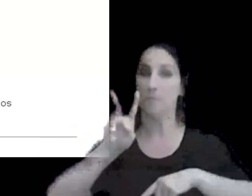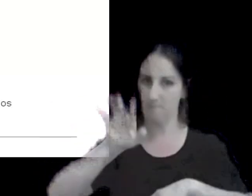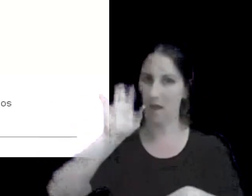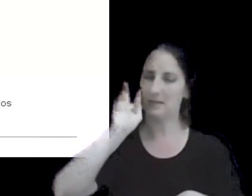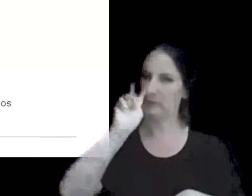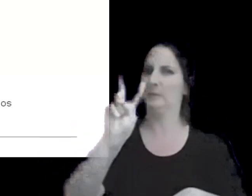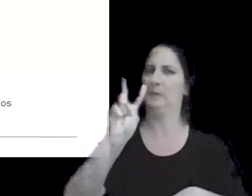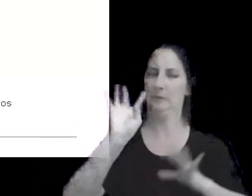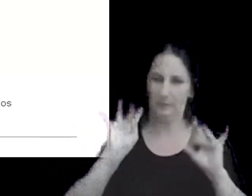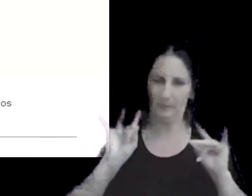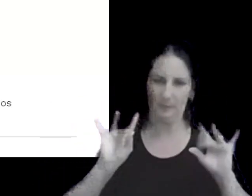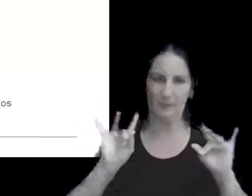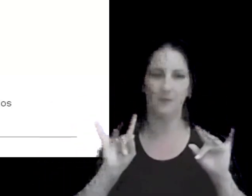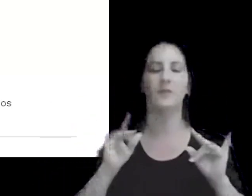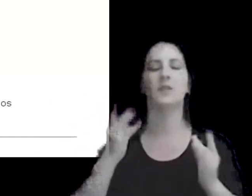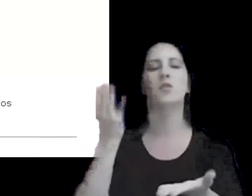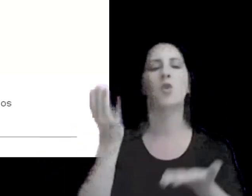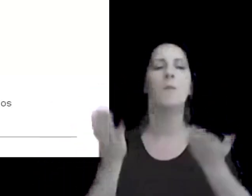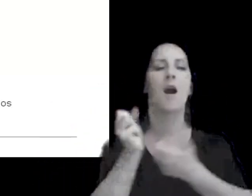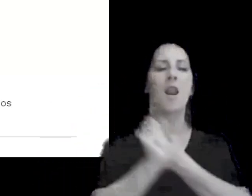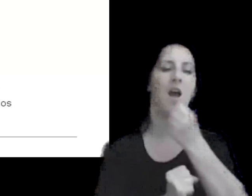con entidades